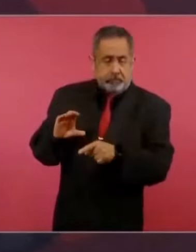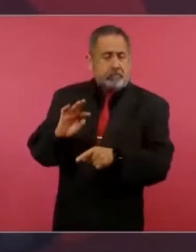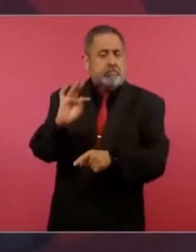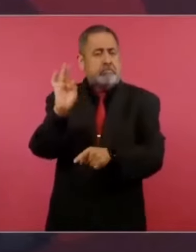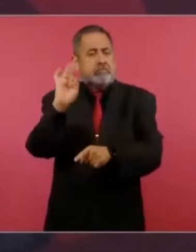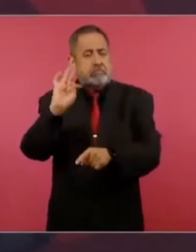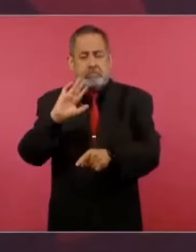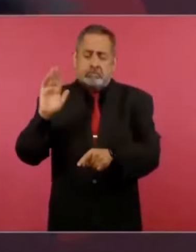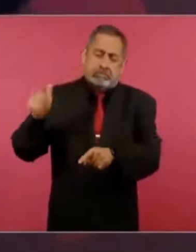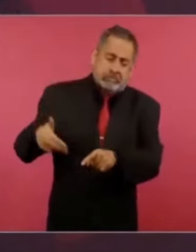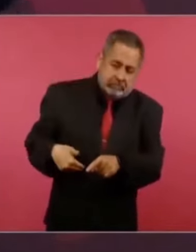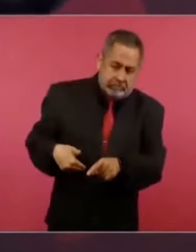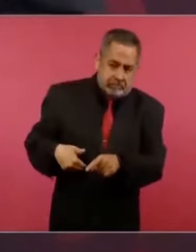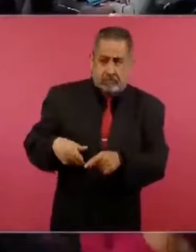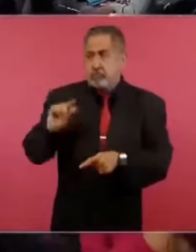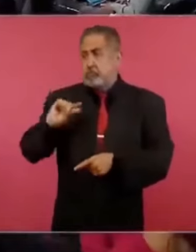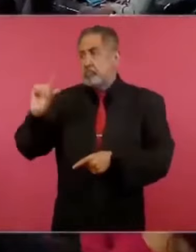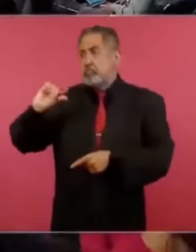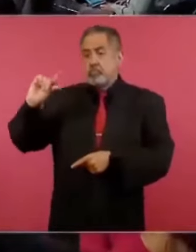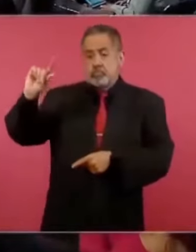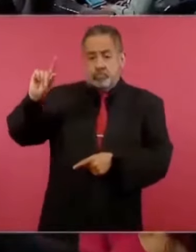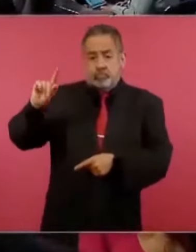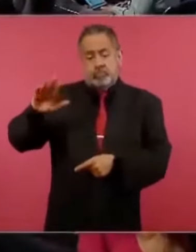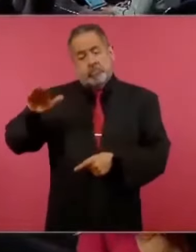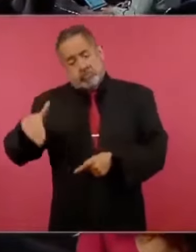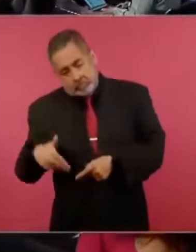de altos funcionarios,